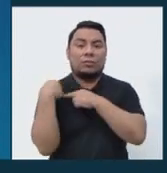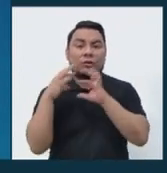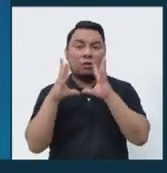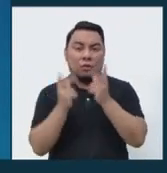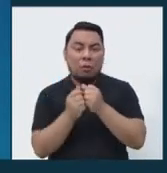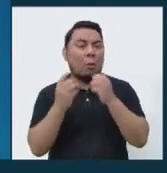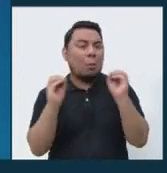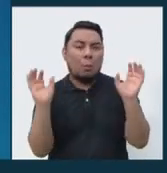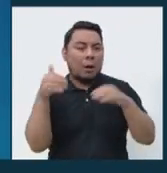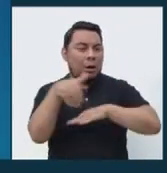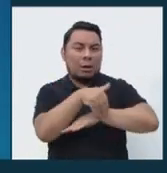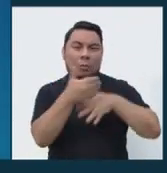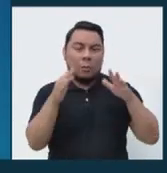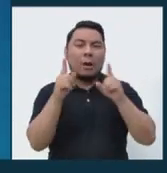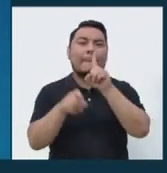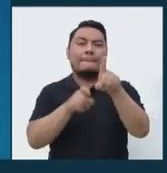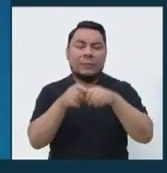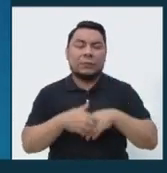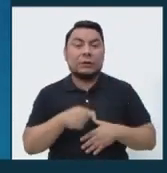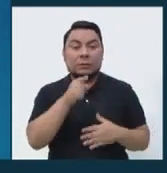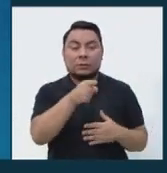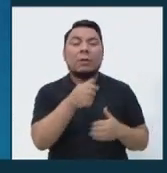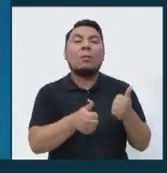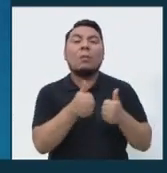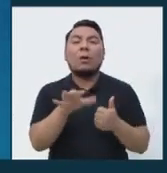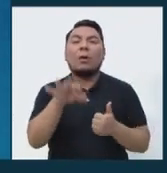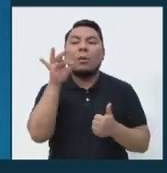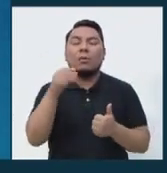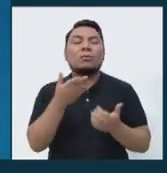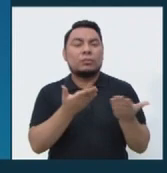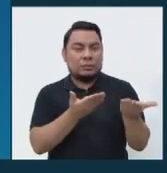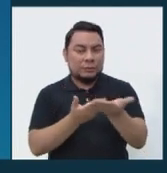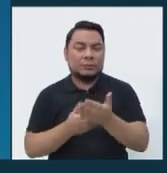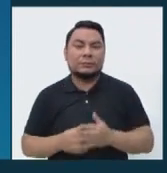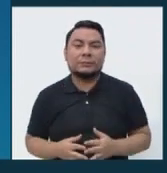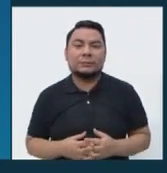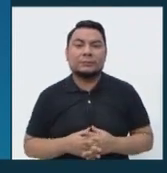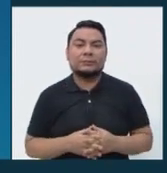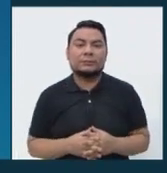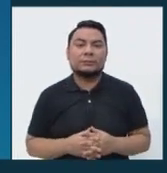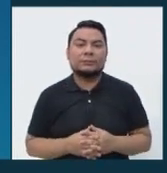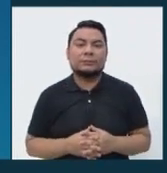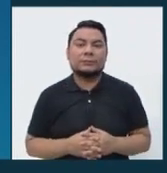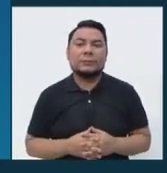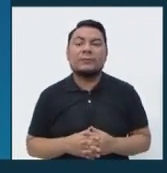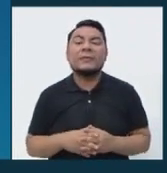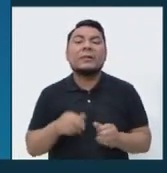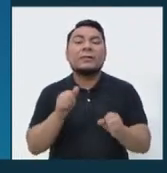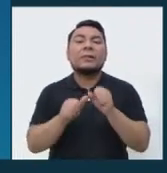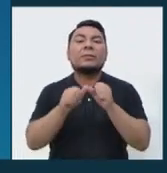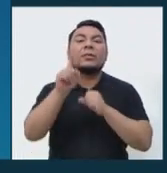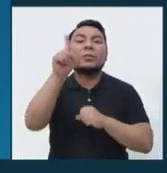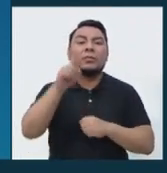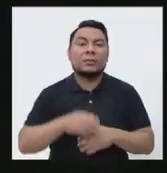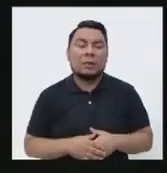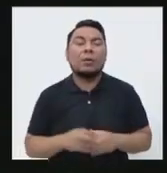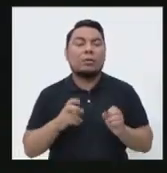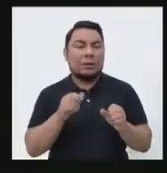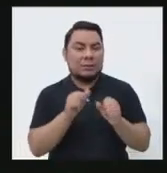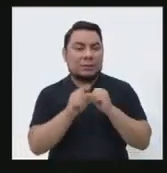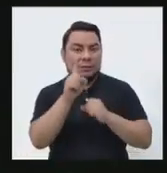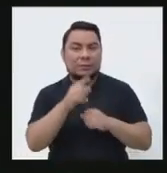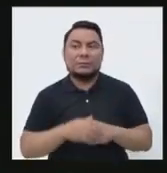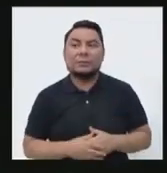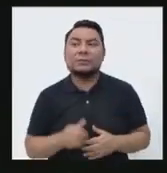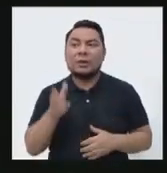preguntas que hacerle. ¿Cuál de estas escoge candidato Rómulo Mucho? El primero. La número uno. Vamos a